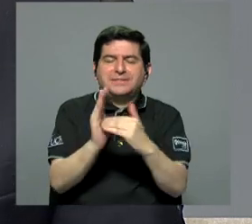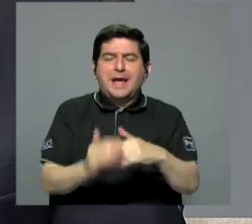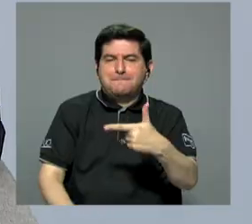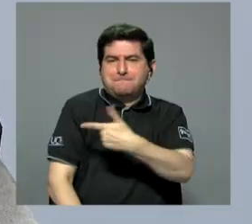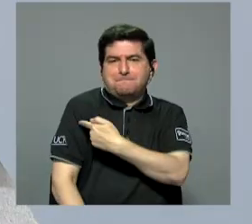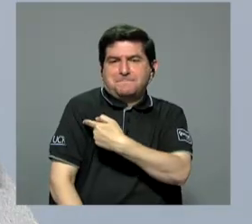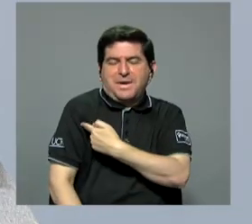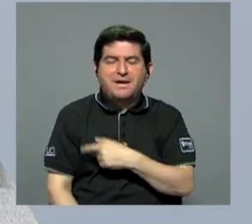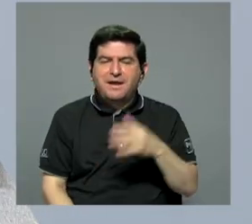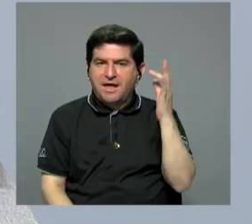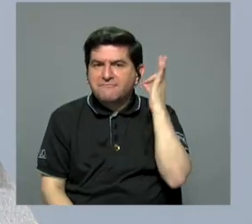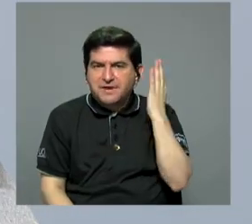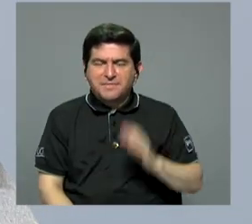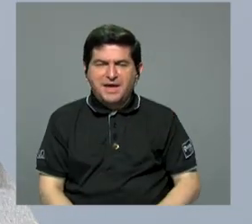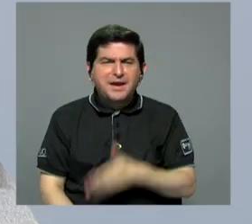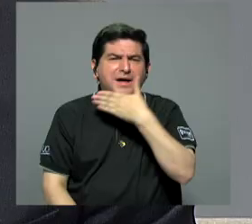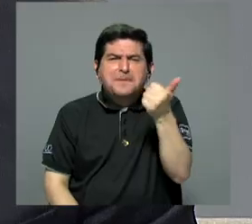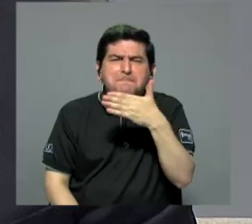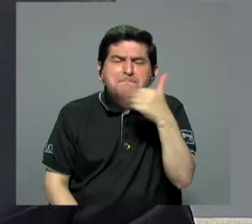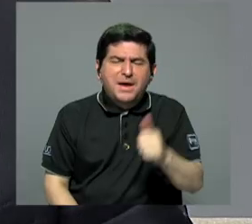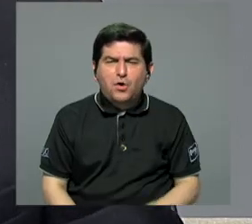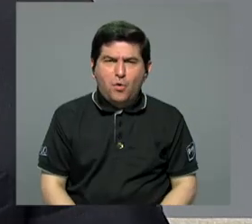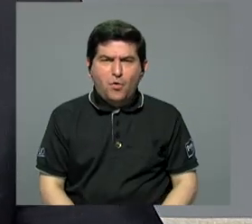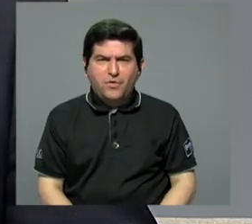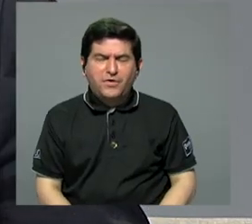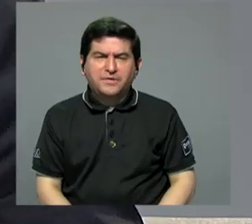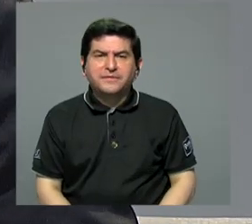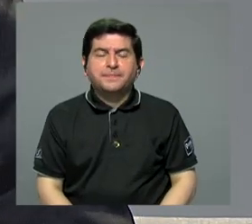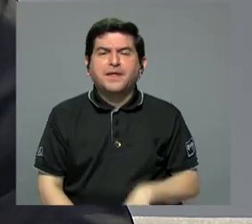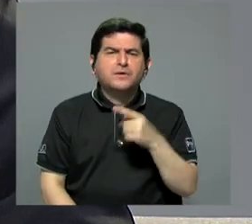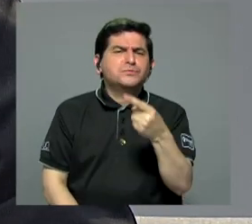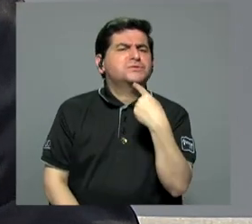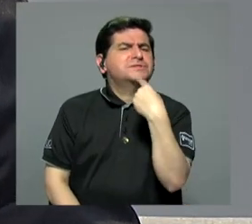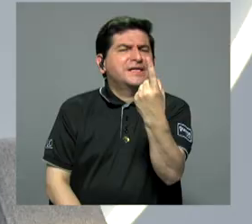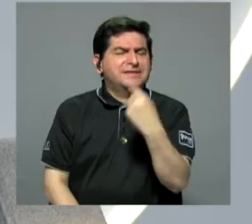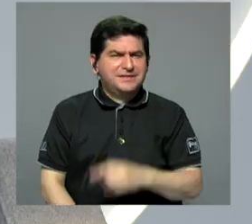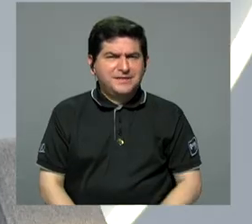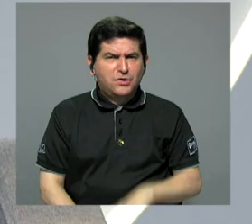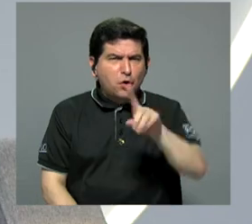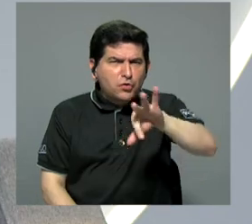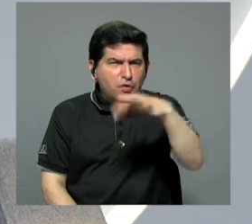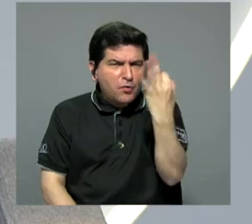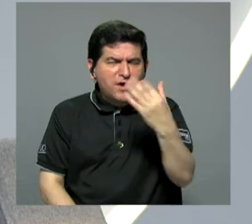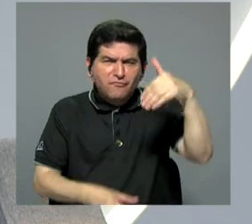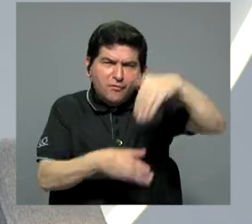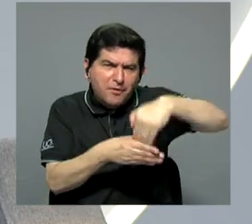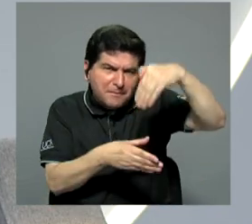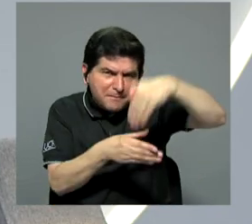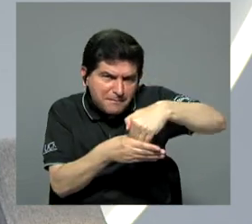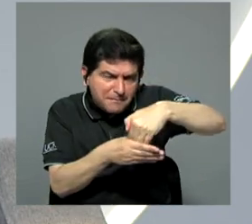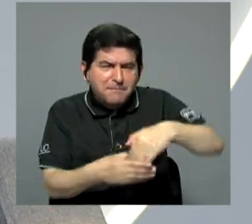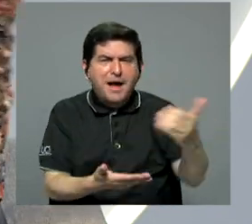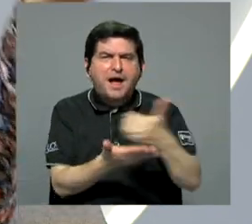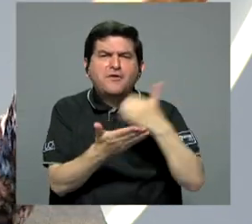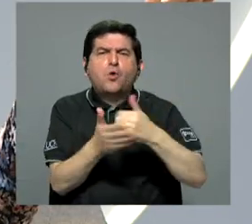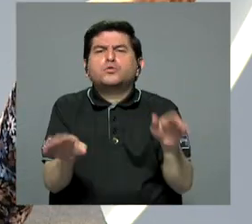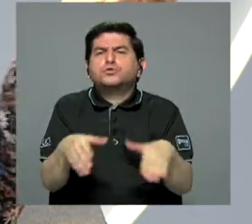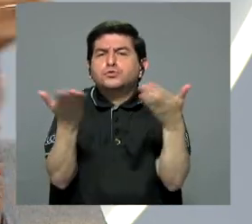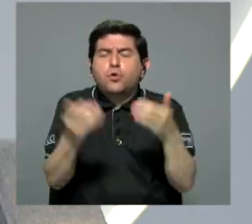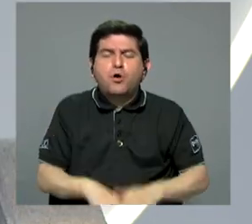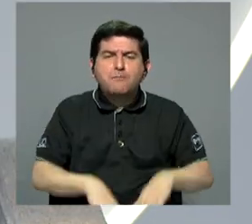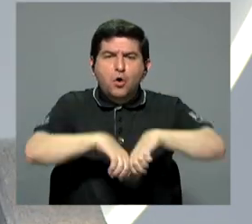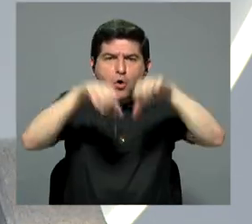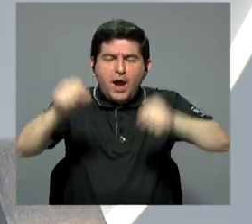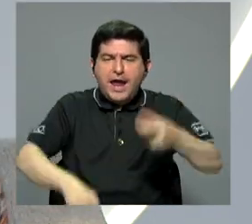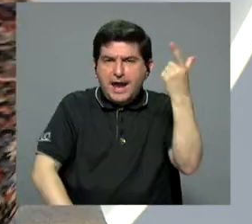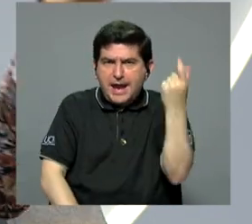plata? No, no hace falta. No, no, mejor hagamos eso. donde se trata usted decía que una de las formas para que ingresaran recursos para el régimen